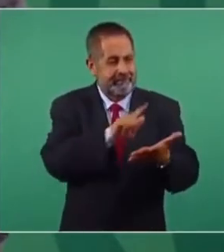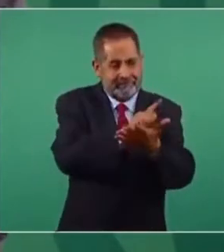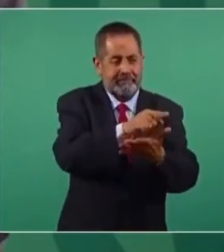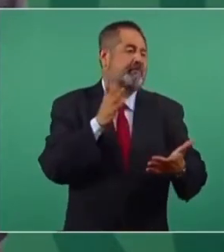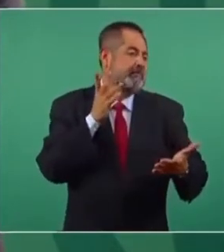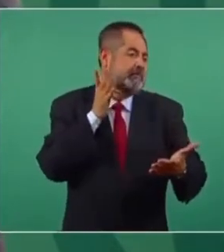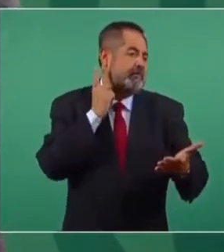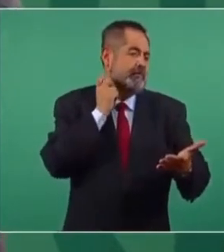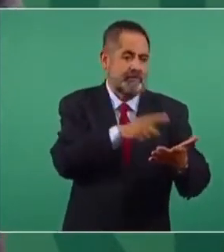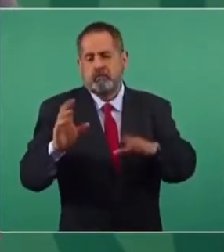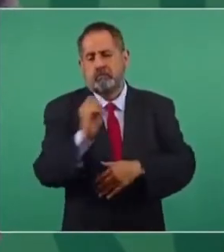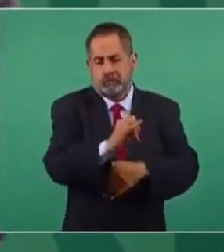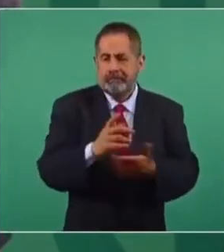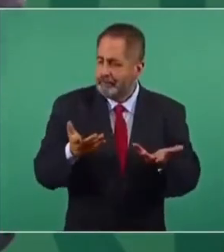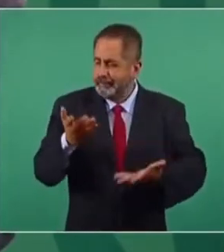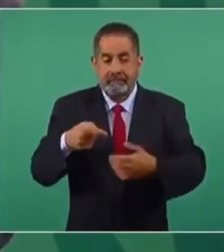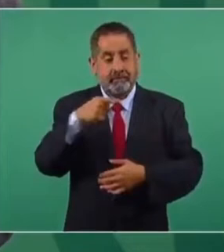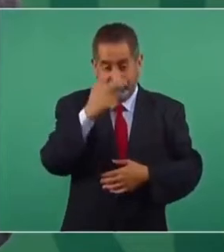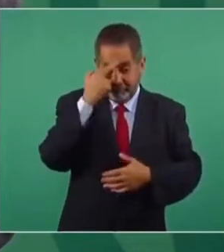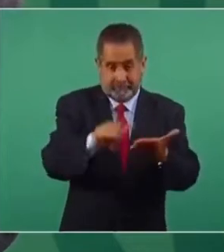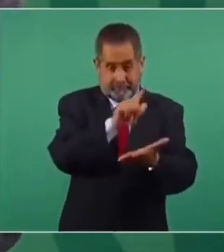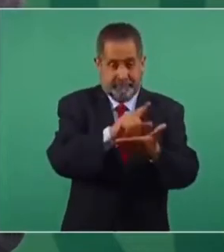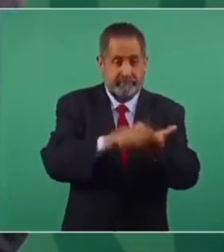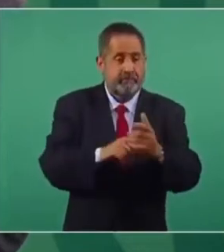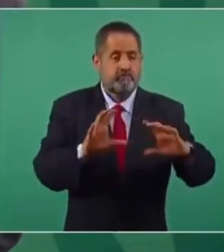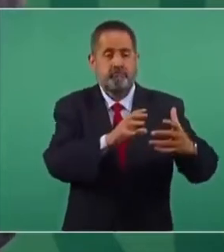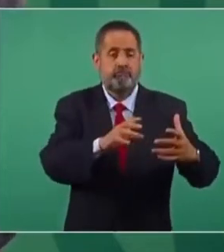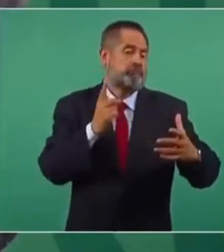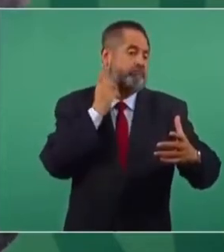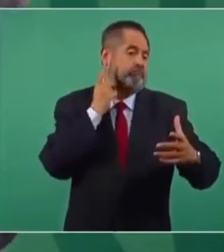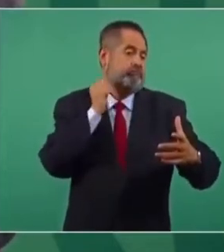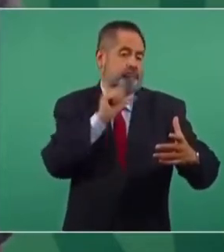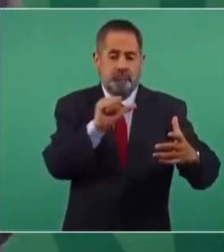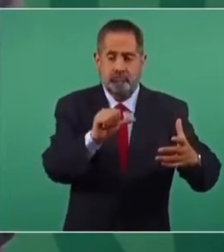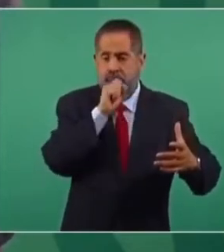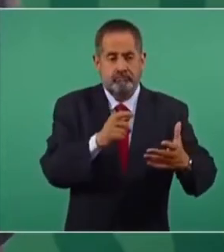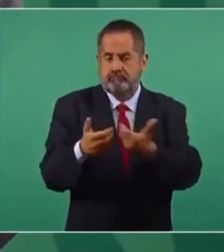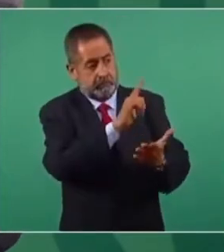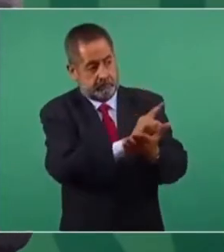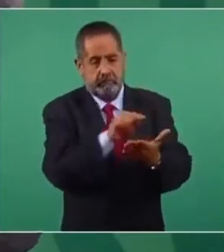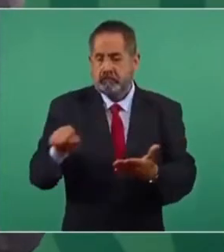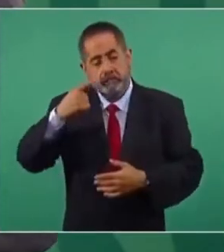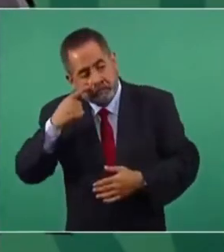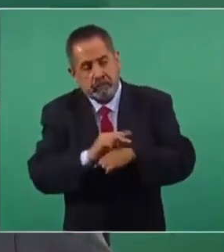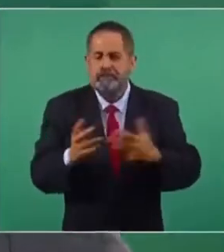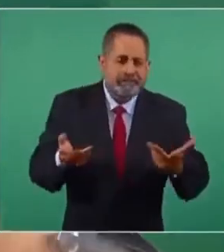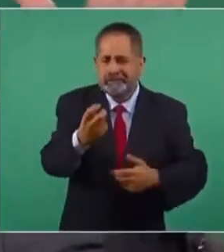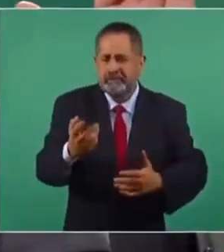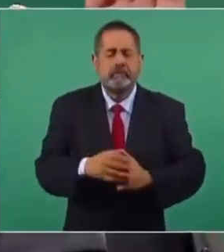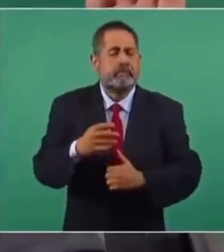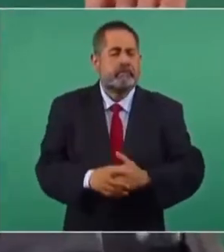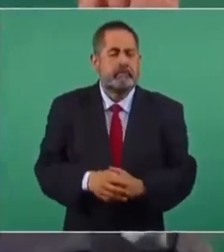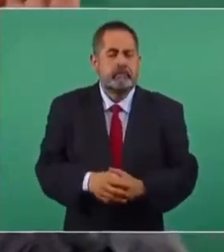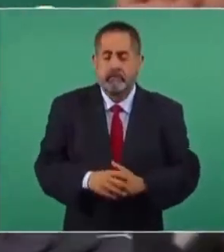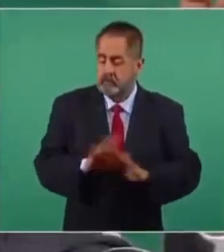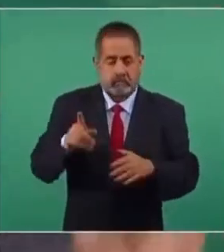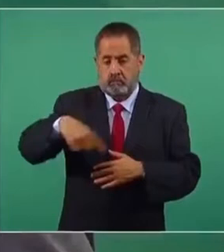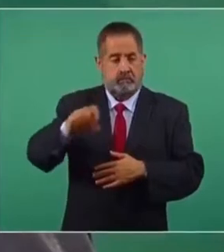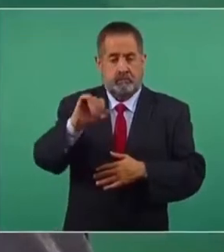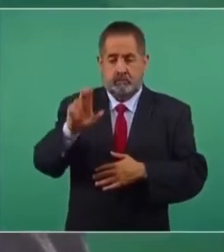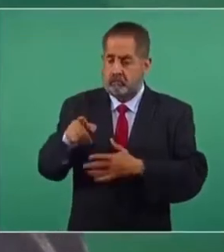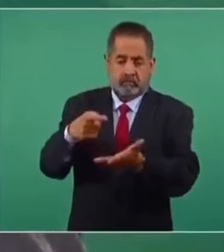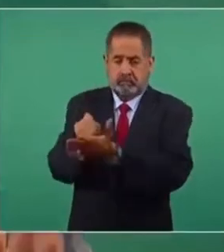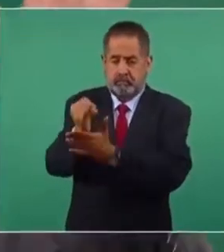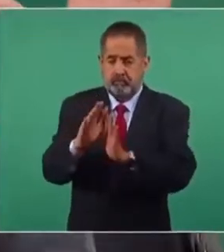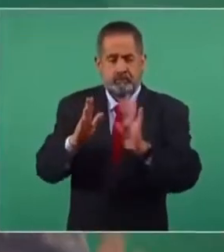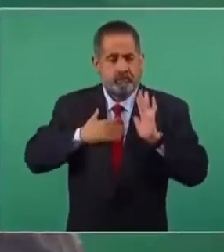porque esa ley fue aprobada en el Poder Legislativo, que también es independiente, es autónomo. Entonces, lo que decidan,